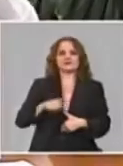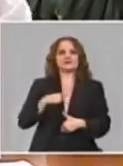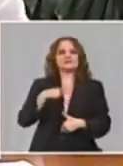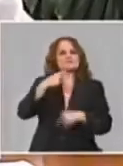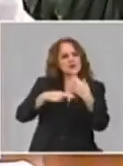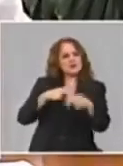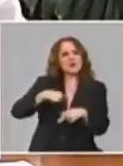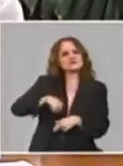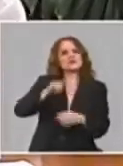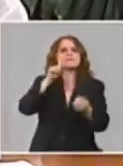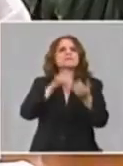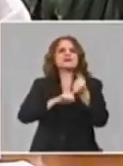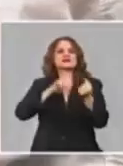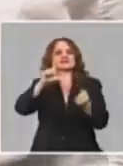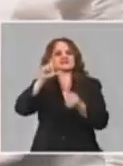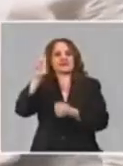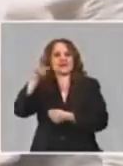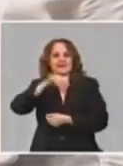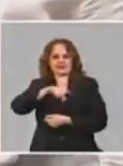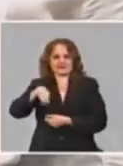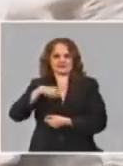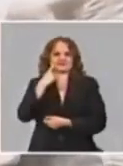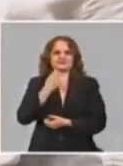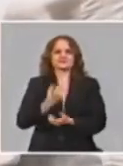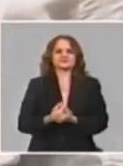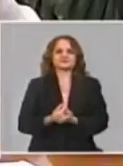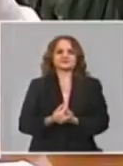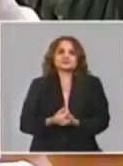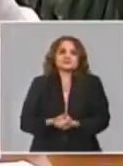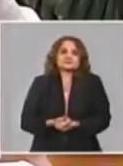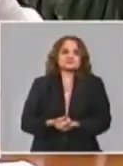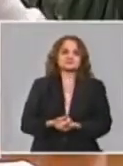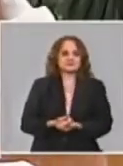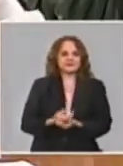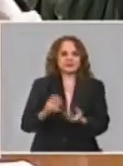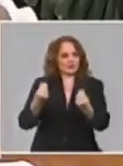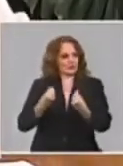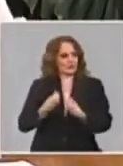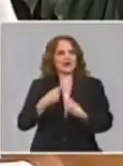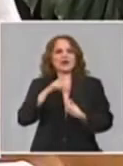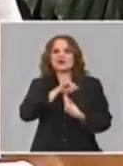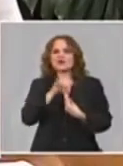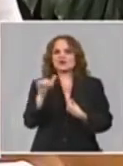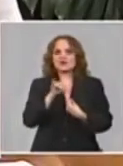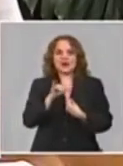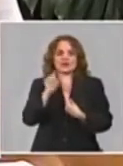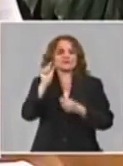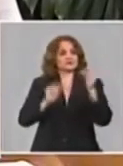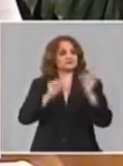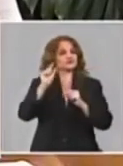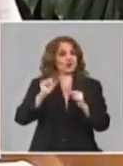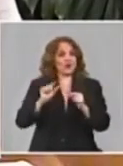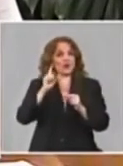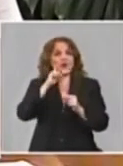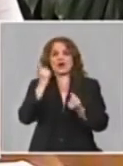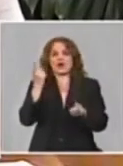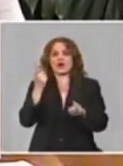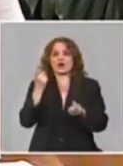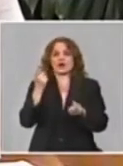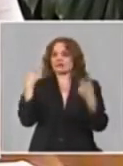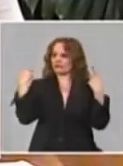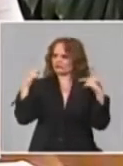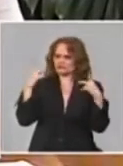es un estudio que además epidemiológicamente y además nos dicen los compañeros expertos que están participando